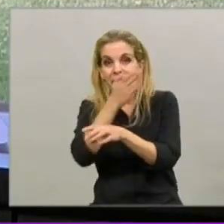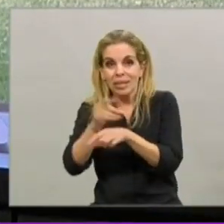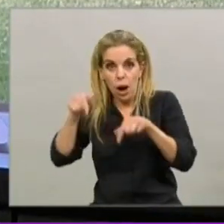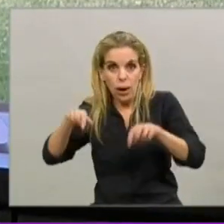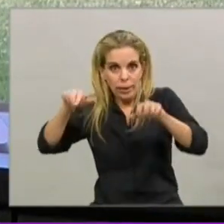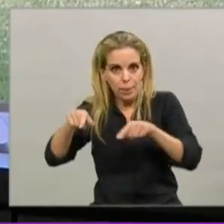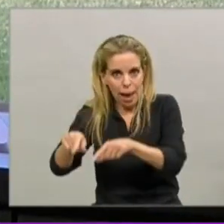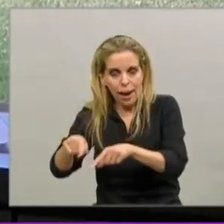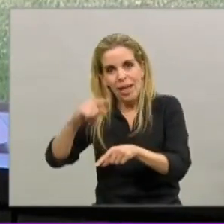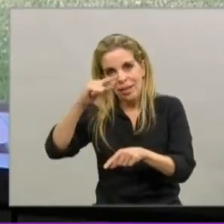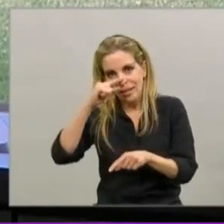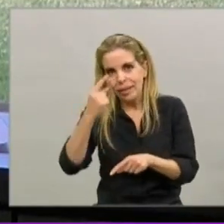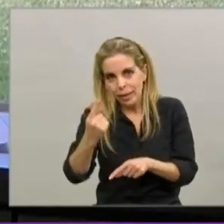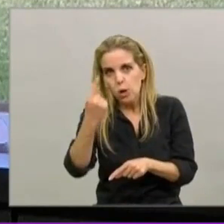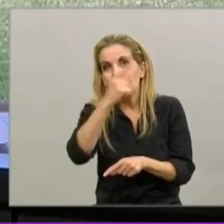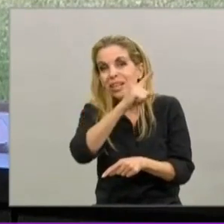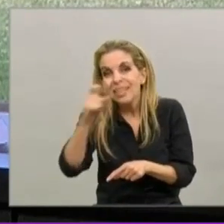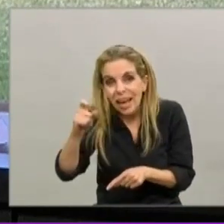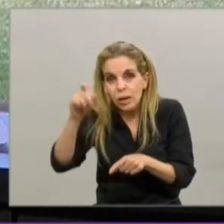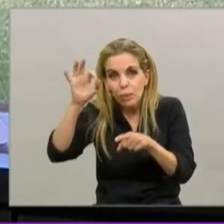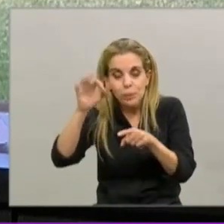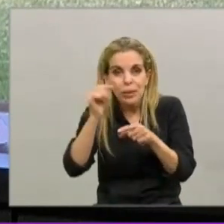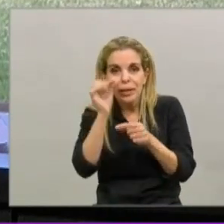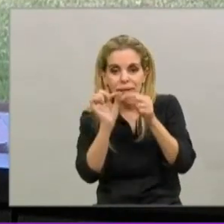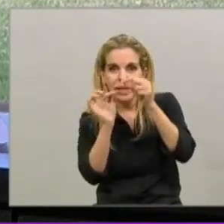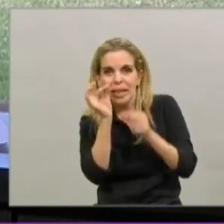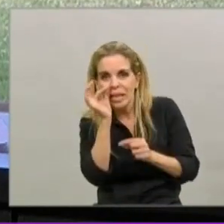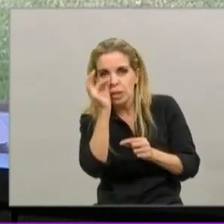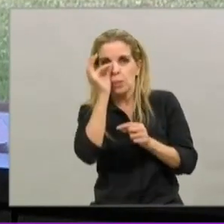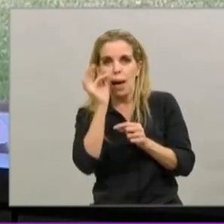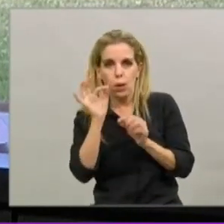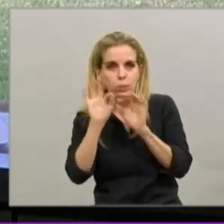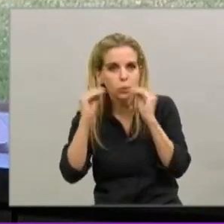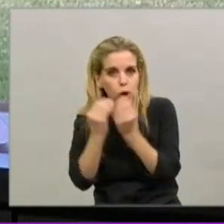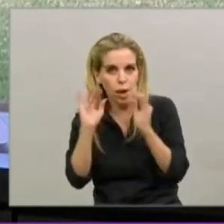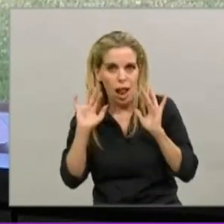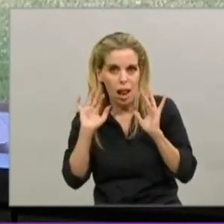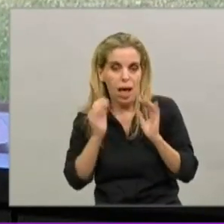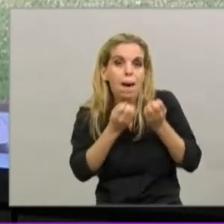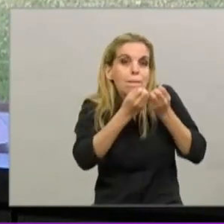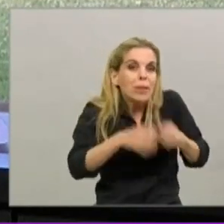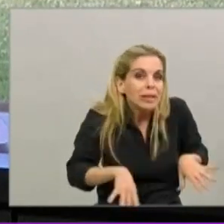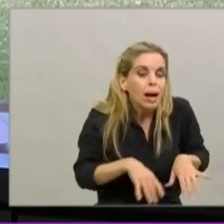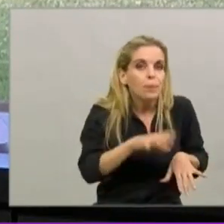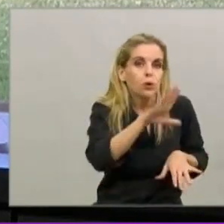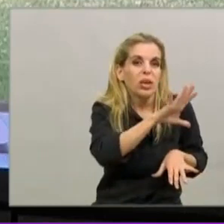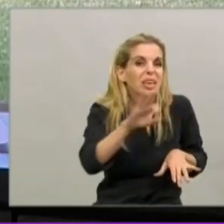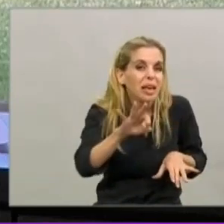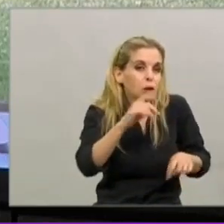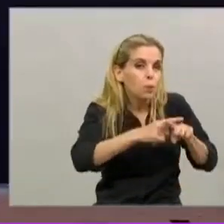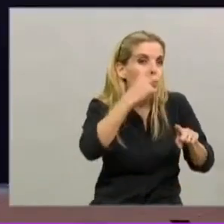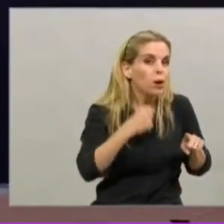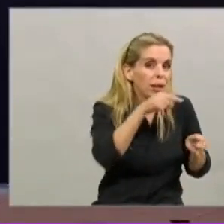71.100 testeos de hisopado. Arrancamos con menos de 500 test diarios, y hoy tenemos 2.000,